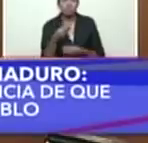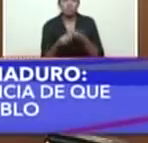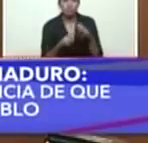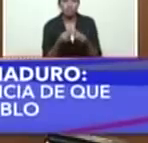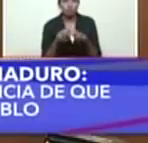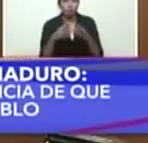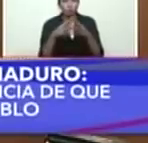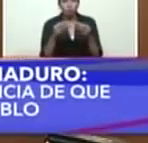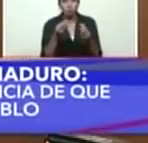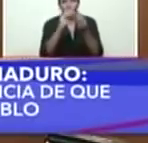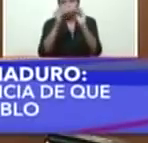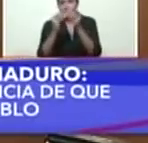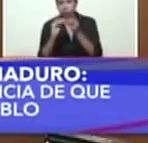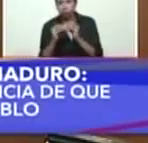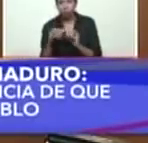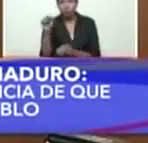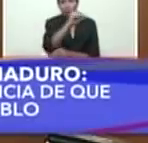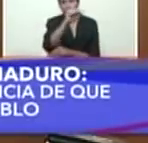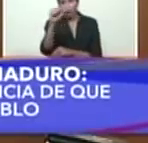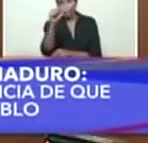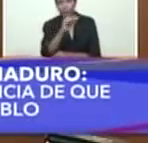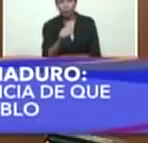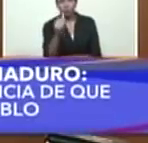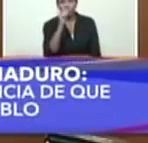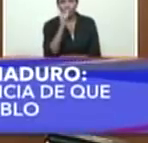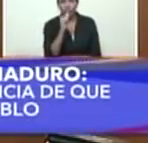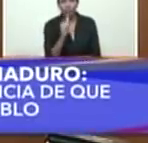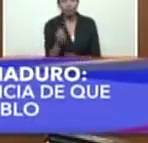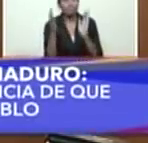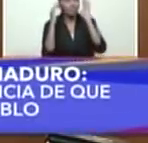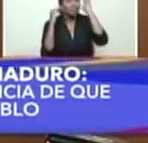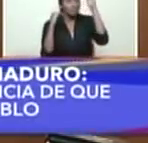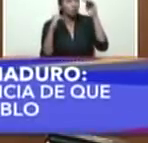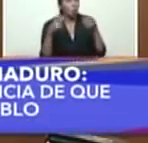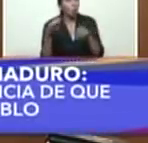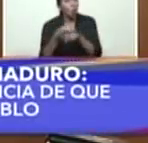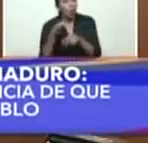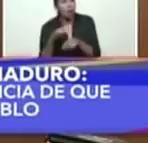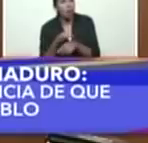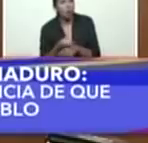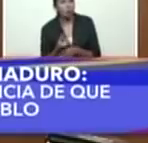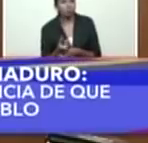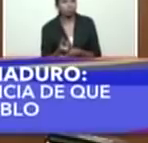cisterna en todas las ciudades y pueblos del país. Atención, gobernadores, atención, gobernadores,